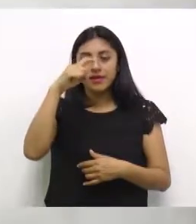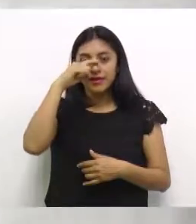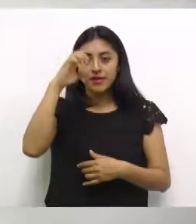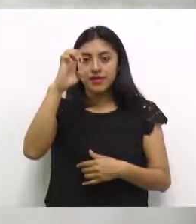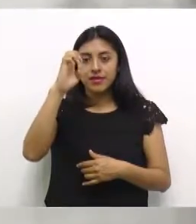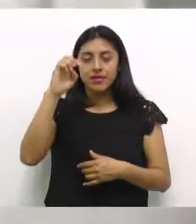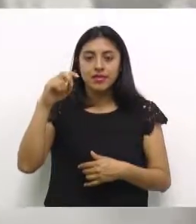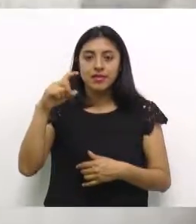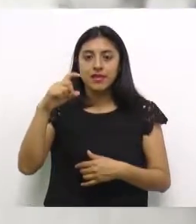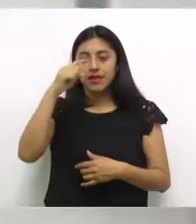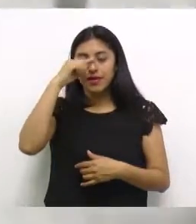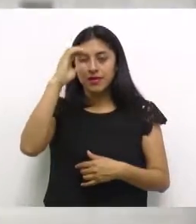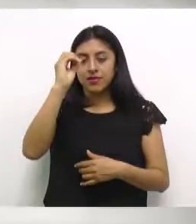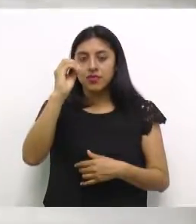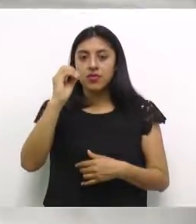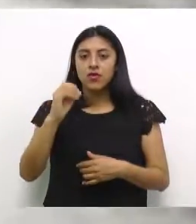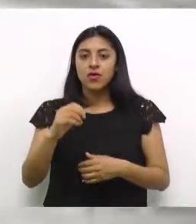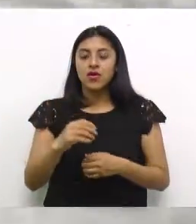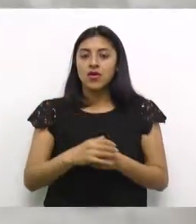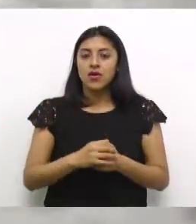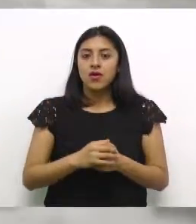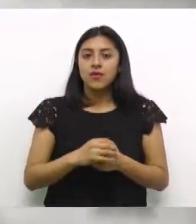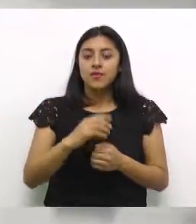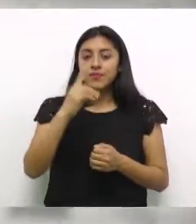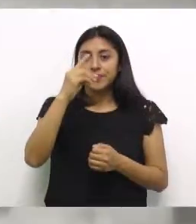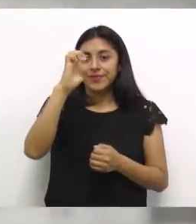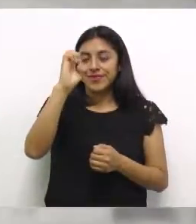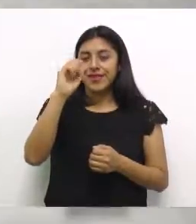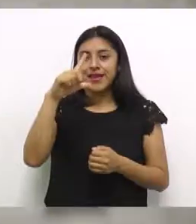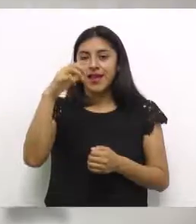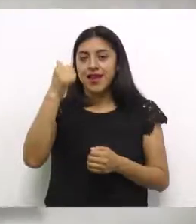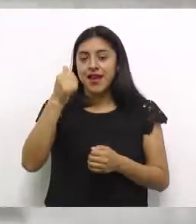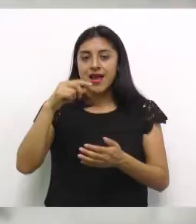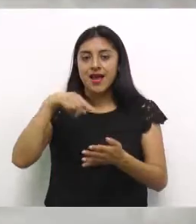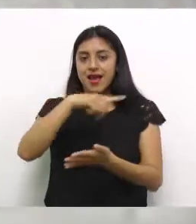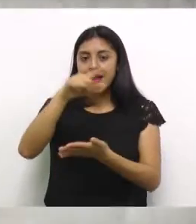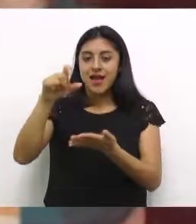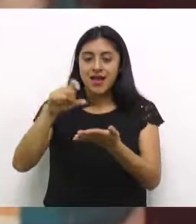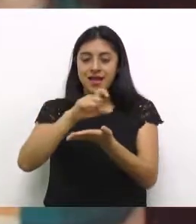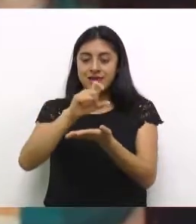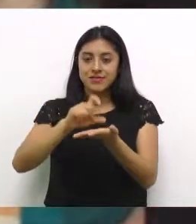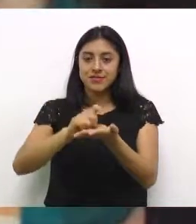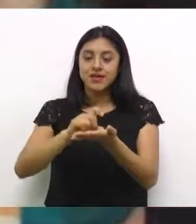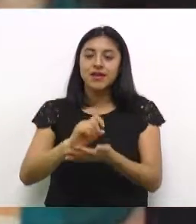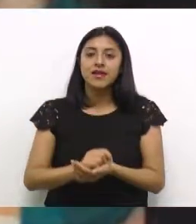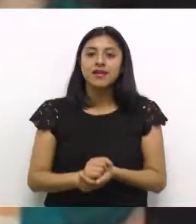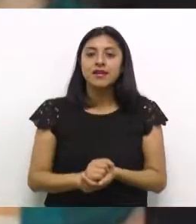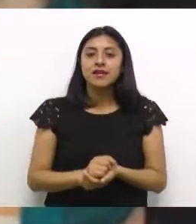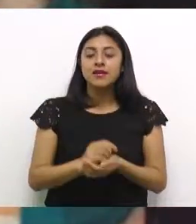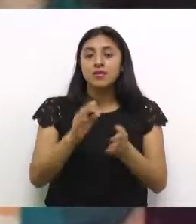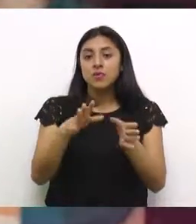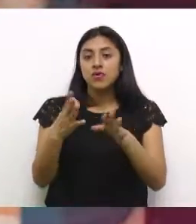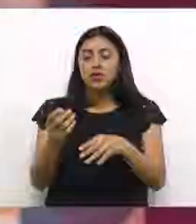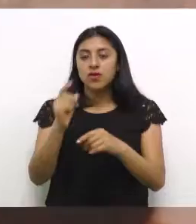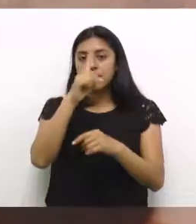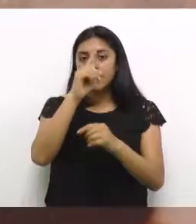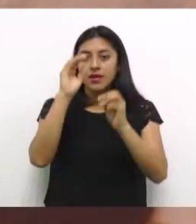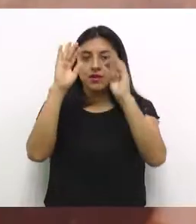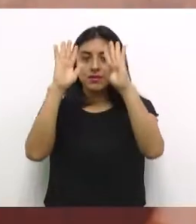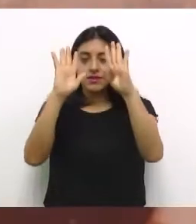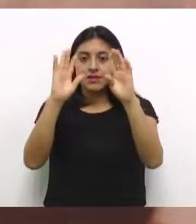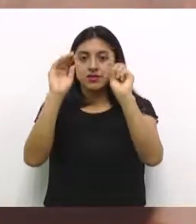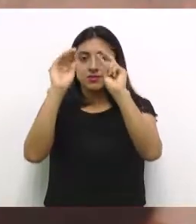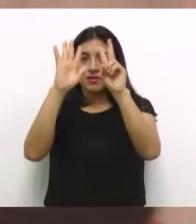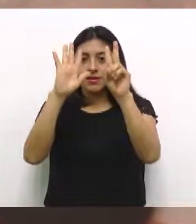el cargo honorífico de arquitecto mayor de la ciudad, el cual se le otorgó en 2006. Montes Córdoba murió el 18 de noviembre